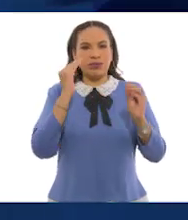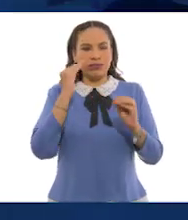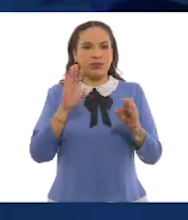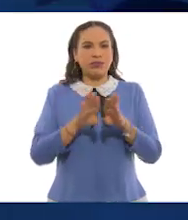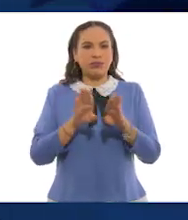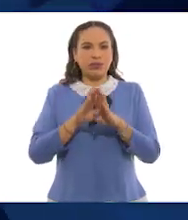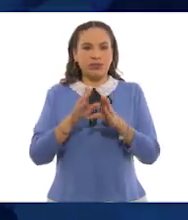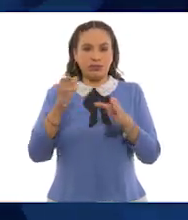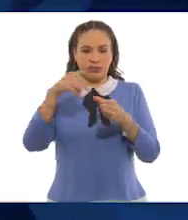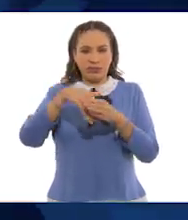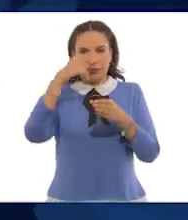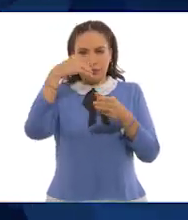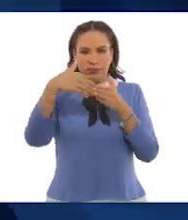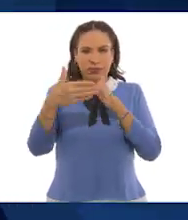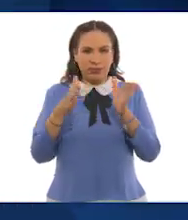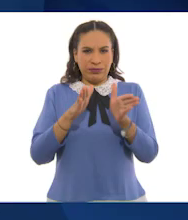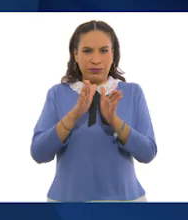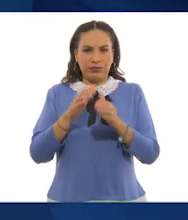es el empacado.